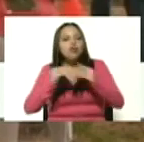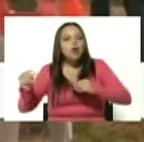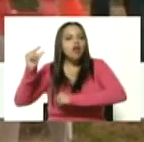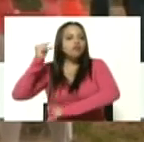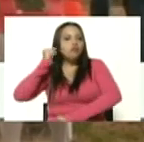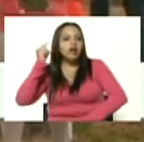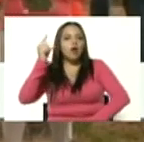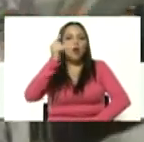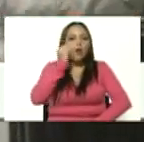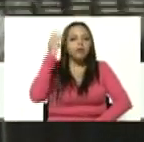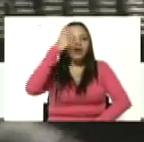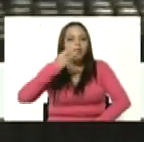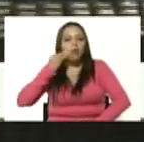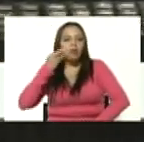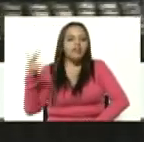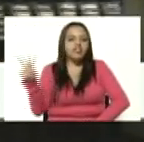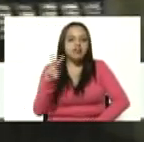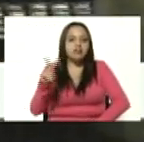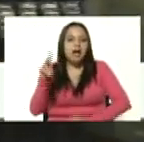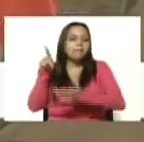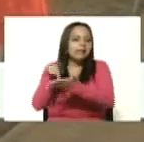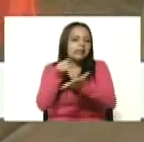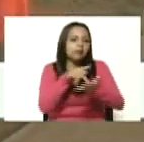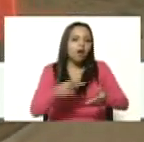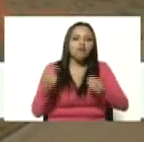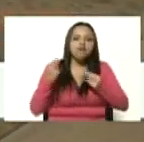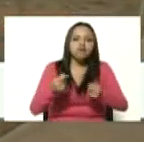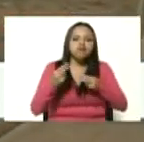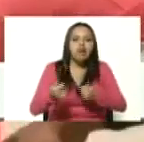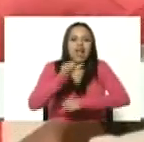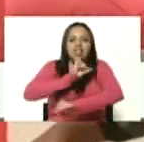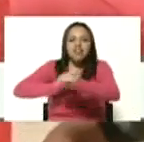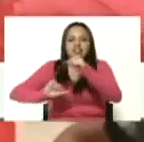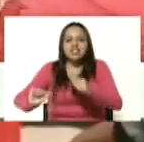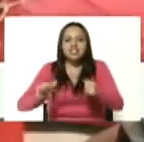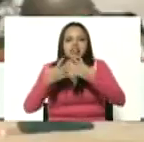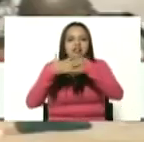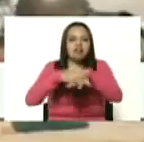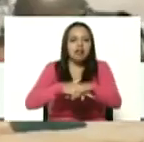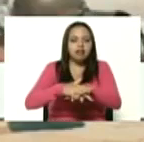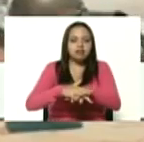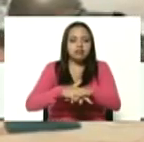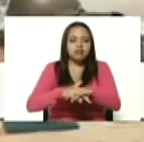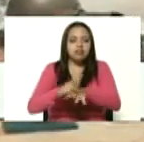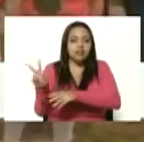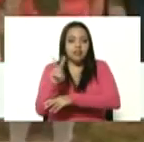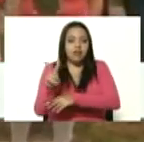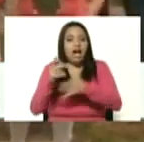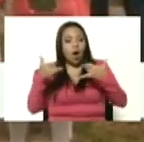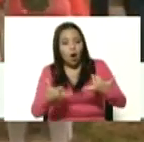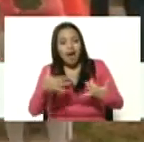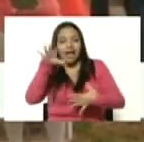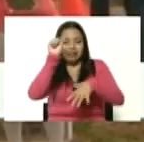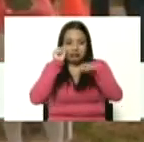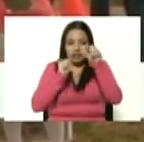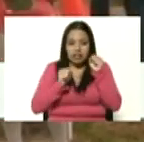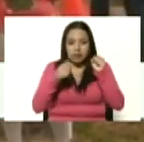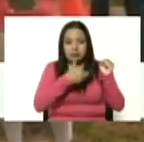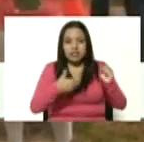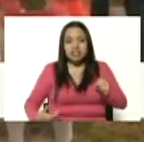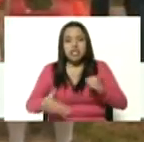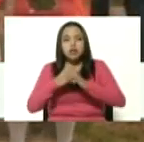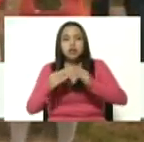hombres y jóvenes del país a participar activamente en la defensa integral de la nación ahora yo entiendo mi presidente obrero que todo